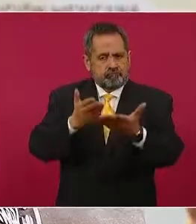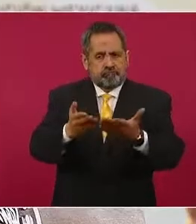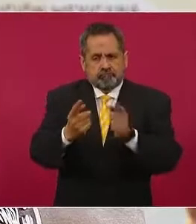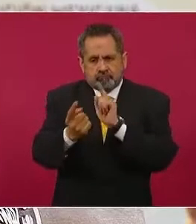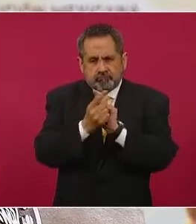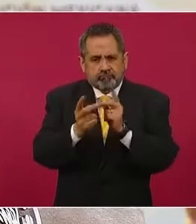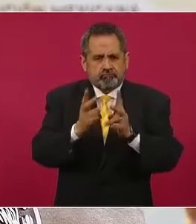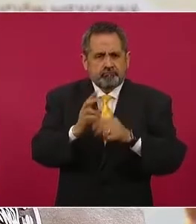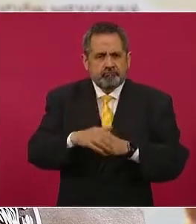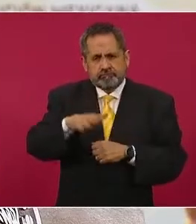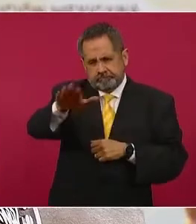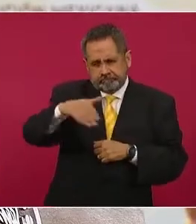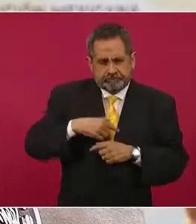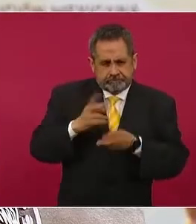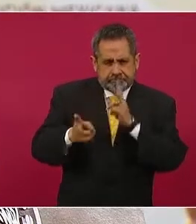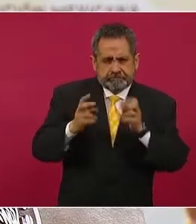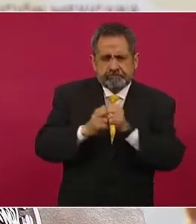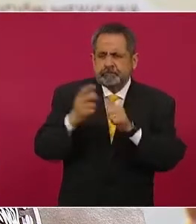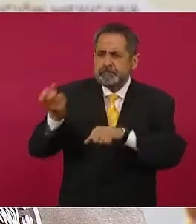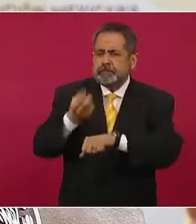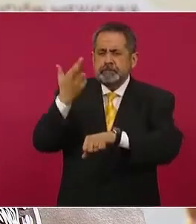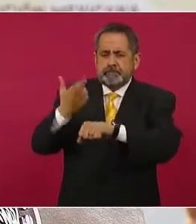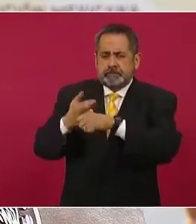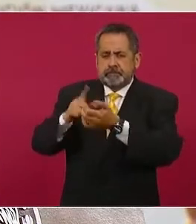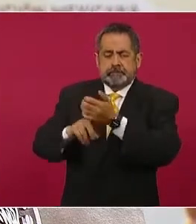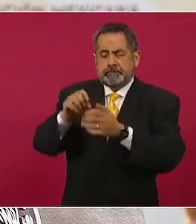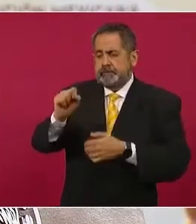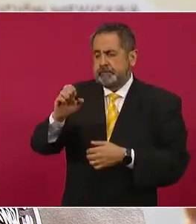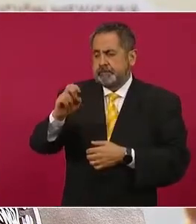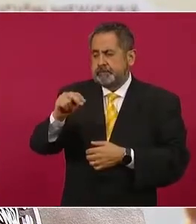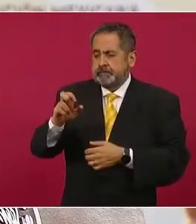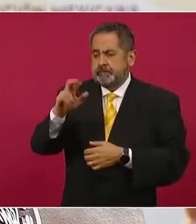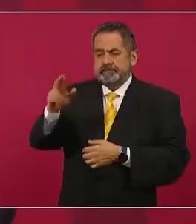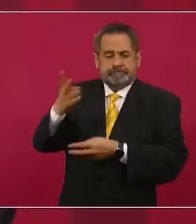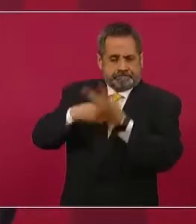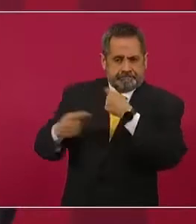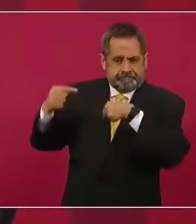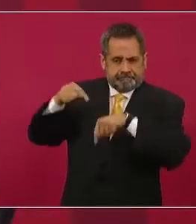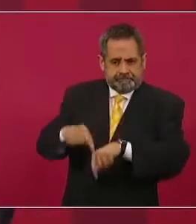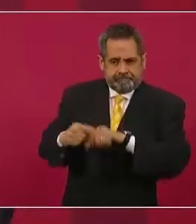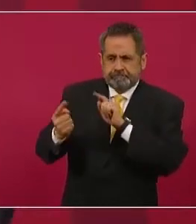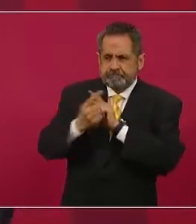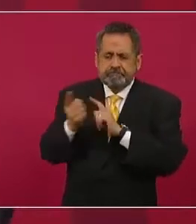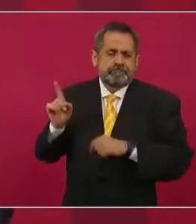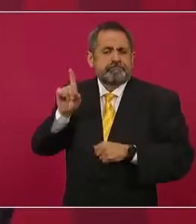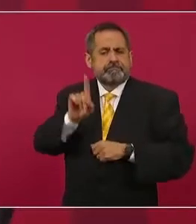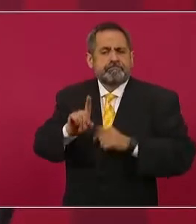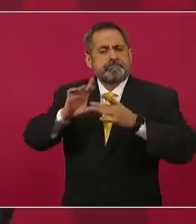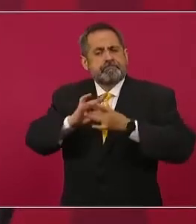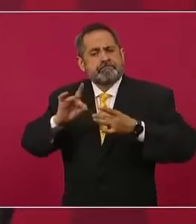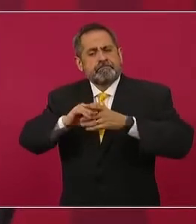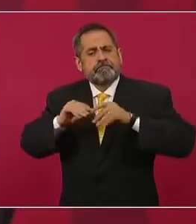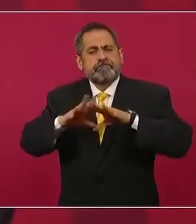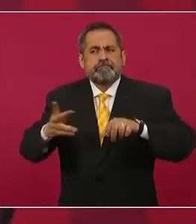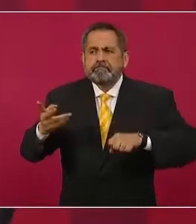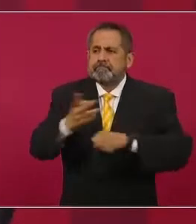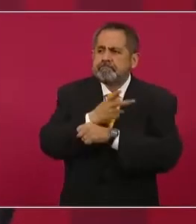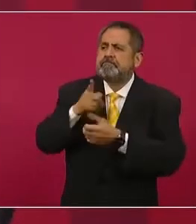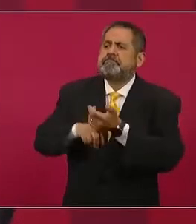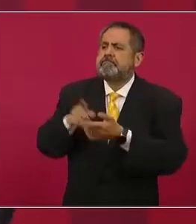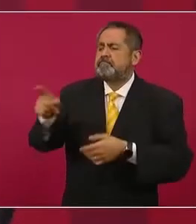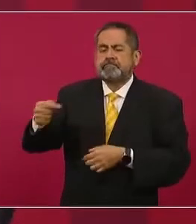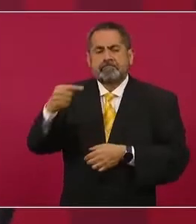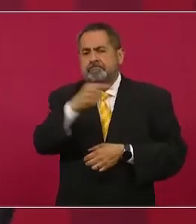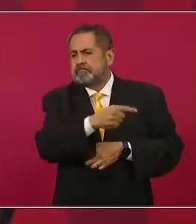que venga aquí la secretaria de Energía y nos dé una explicación de si hay o